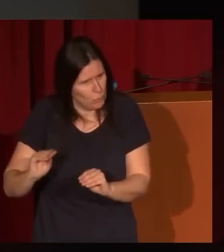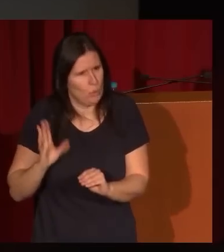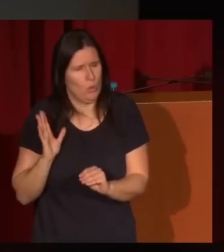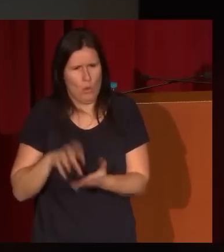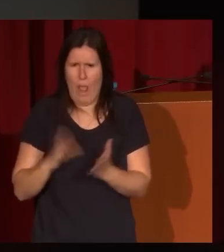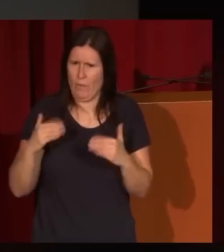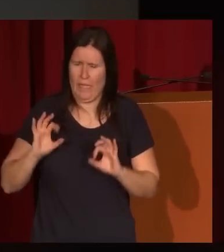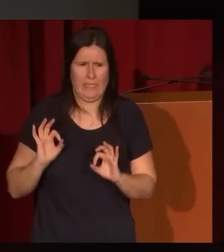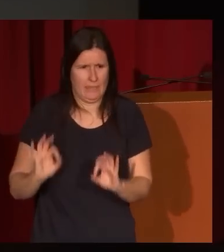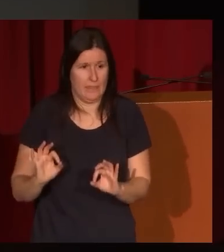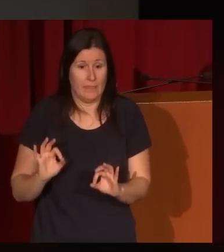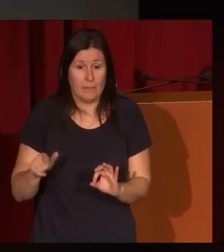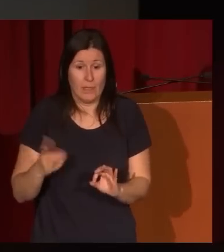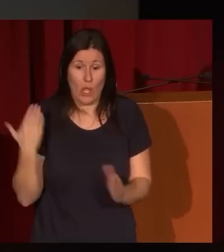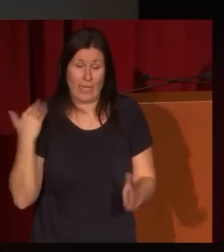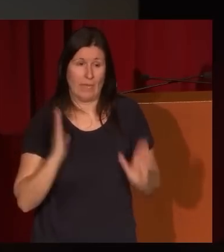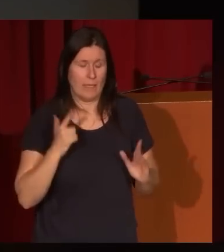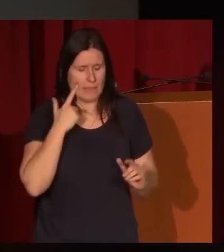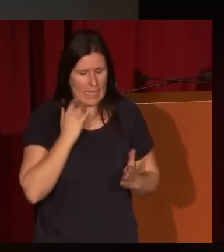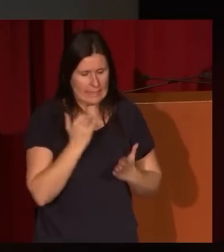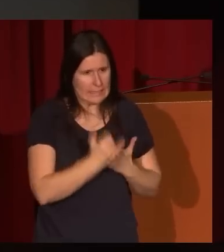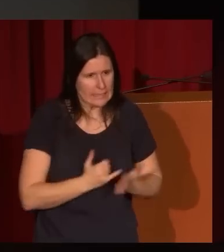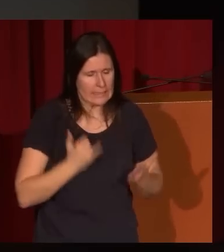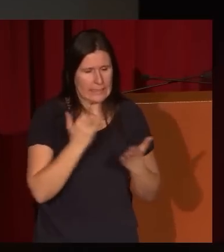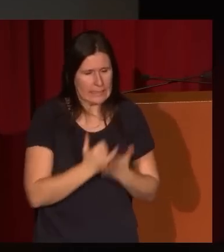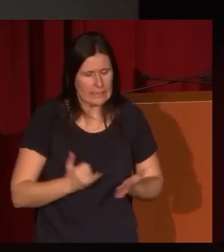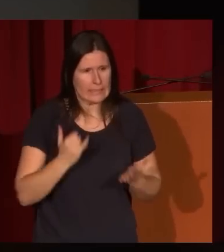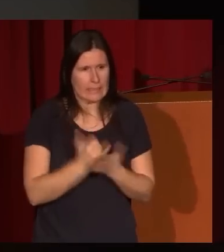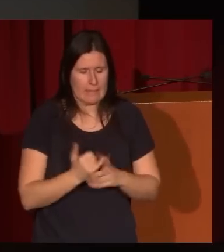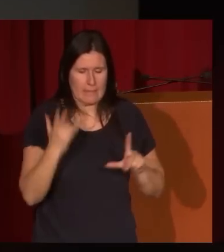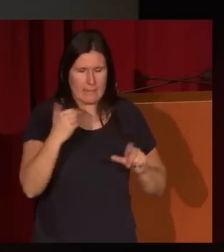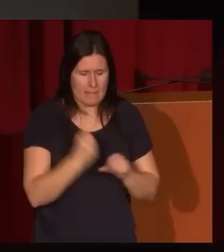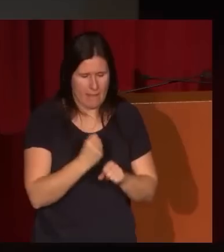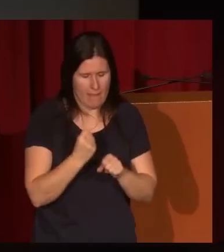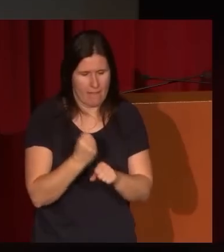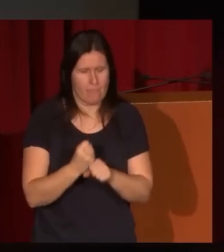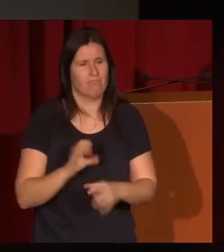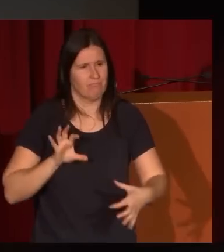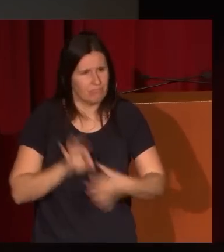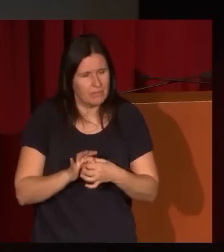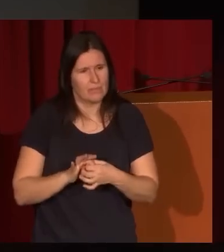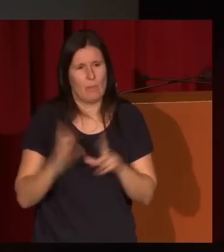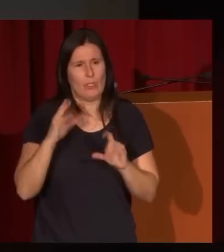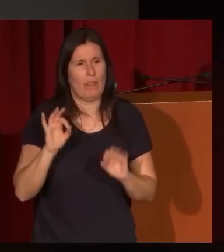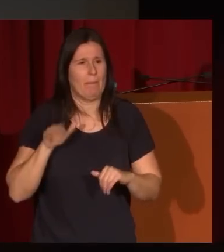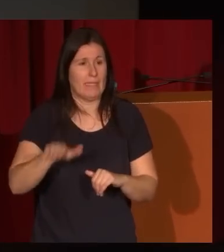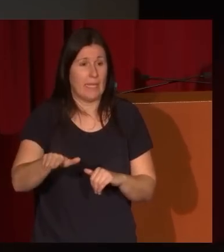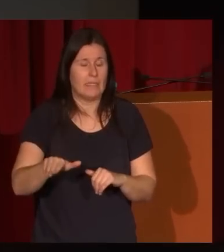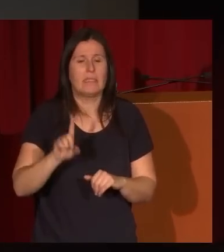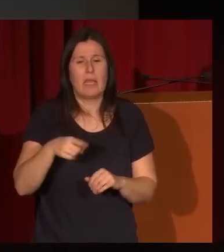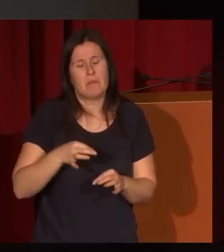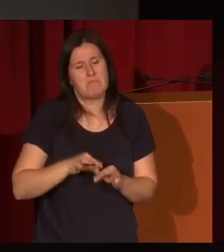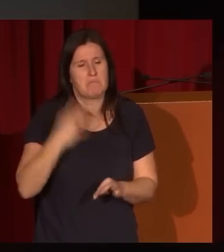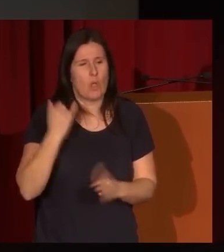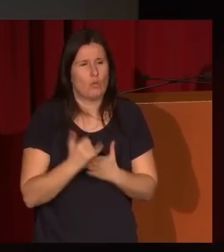mayor genero de dudas en un momento en que él está ensayando caminos de cómo él va a desenvolverse como paisajista también prueba suerte